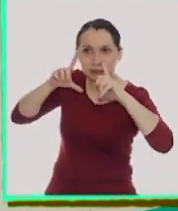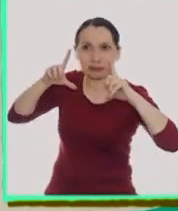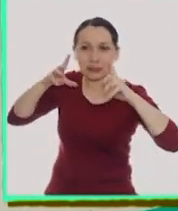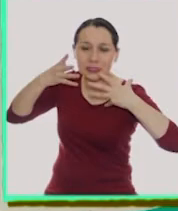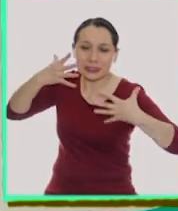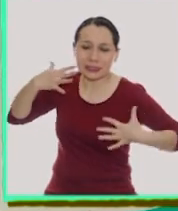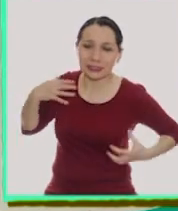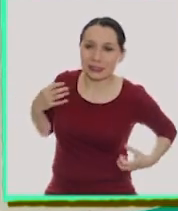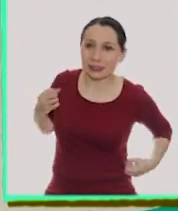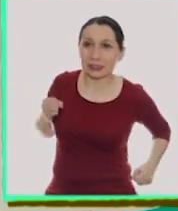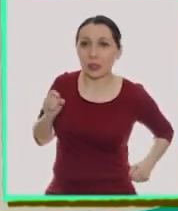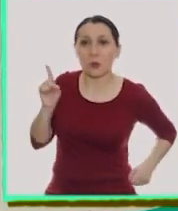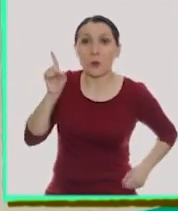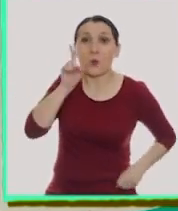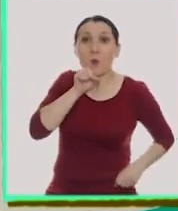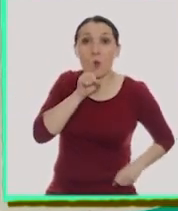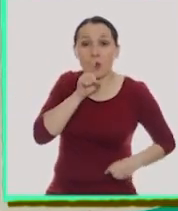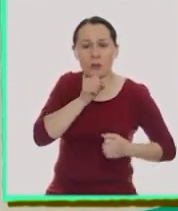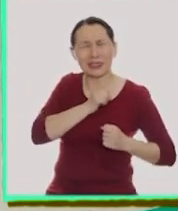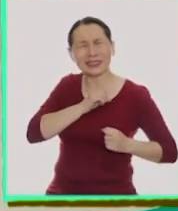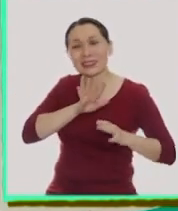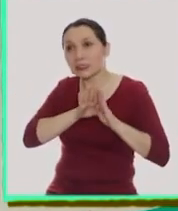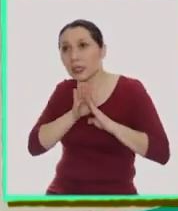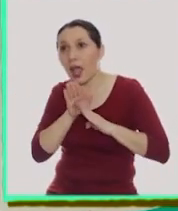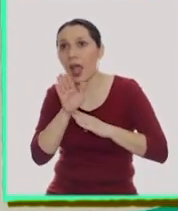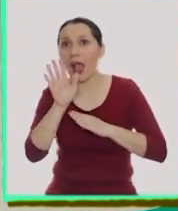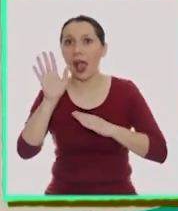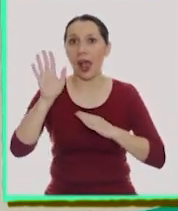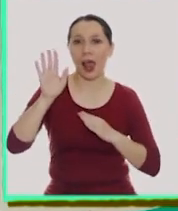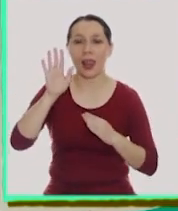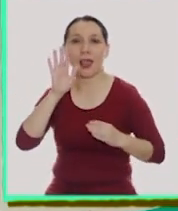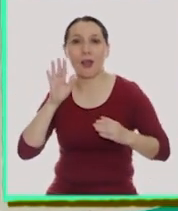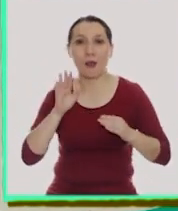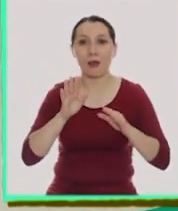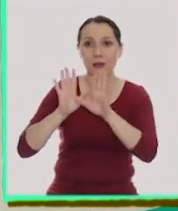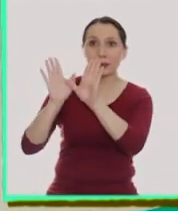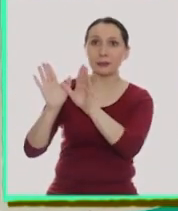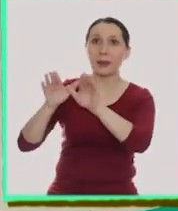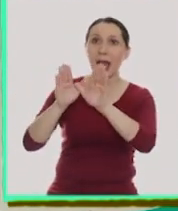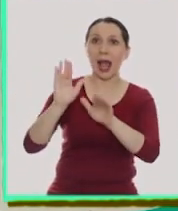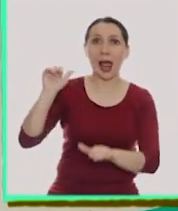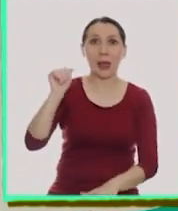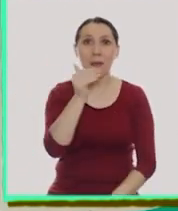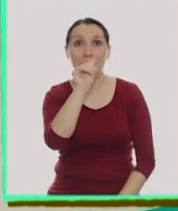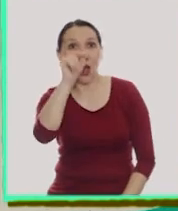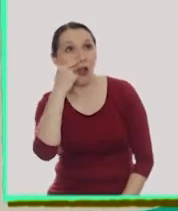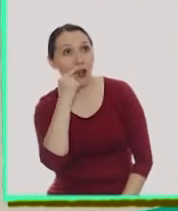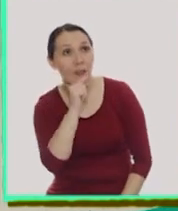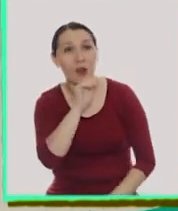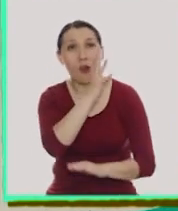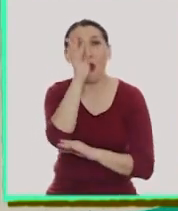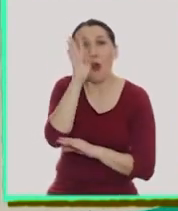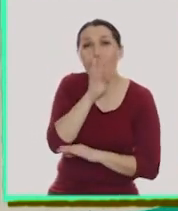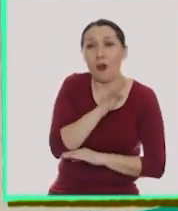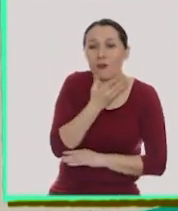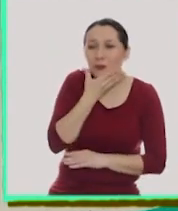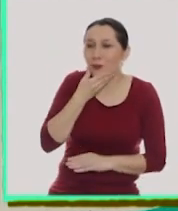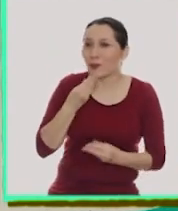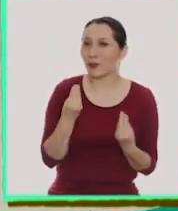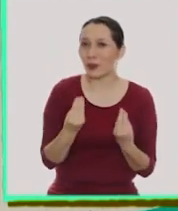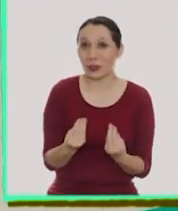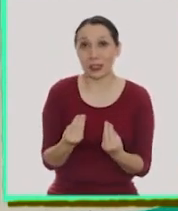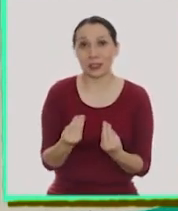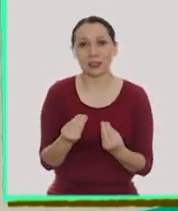orificio. Y desde ahí por último sale del capullo una mariposa con colores muy